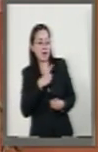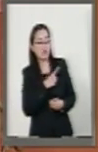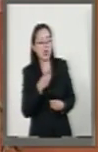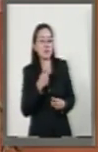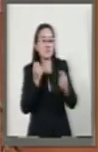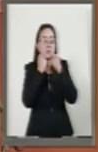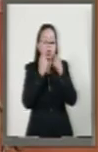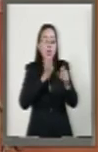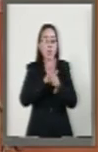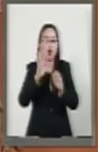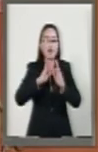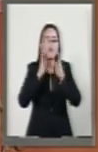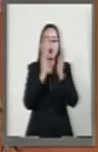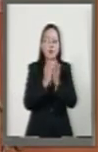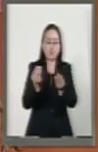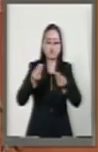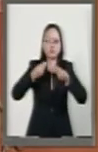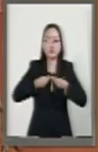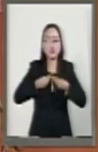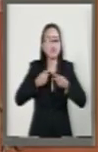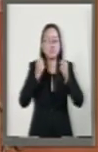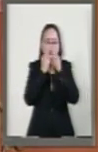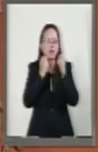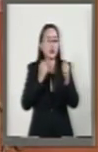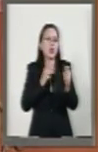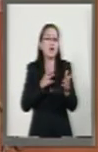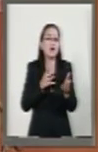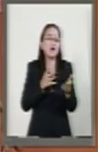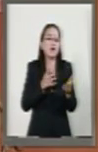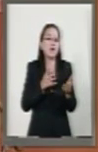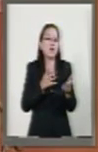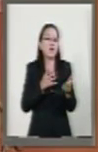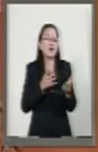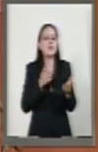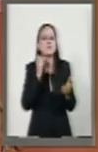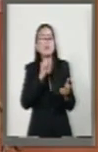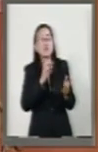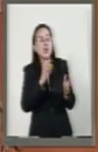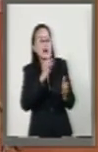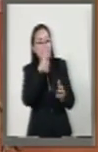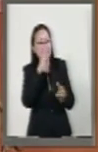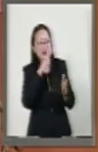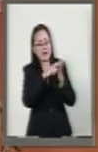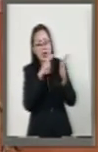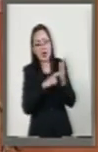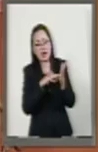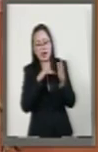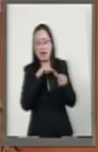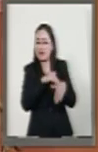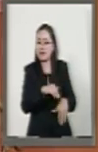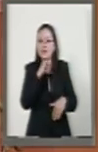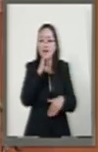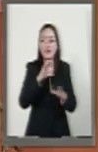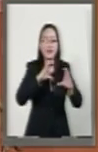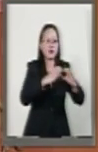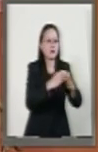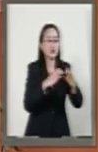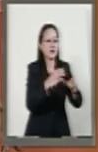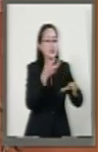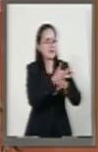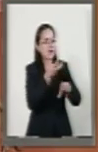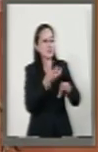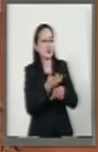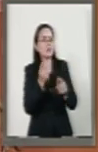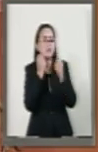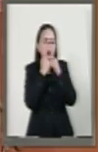la manera en la que se contrajo, no importa si de manera irregular los congresos locales contrajeron